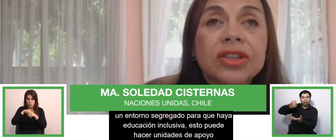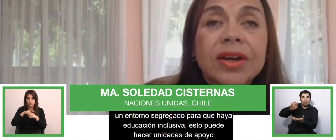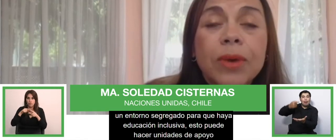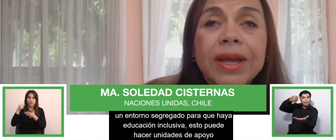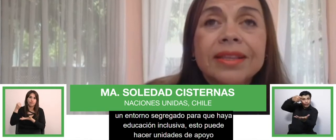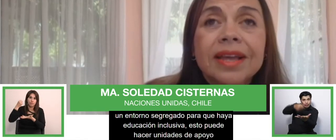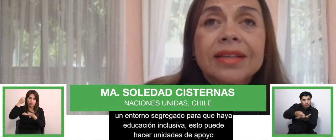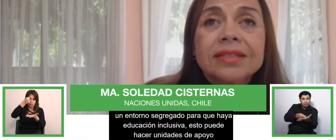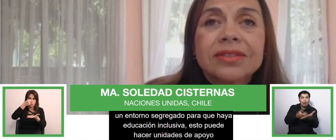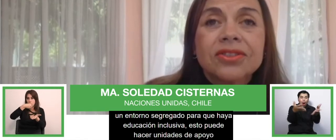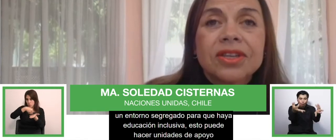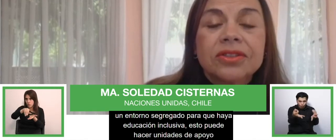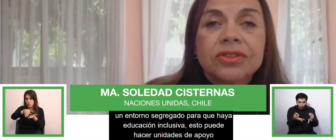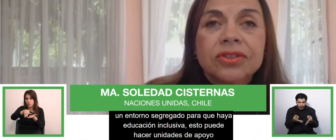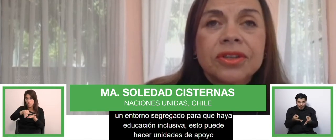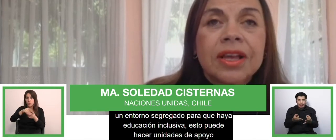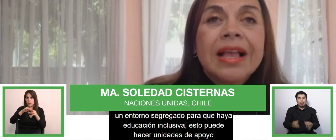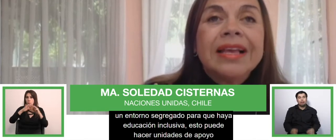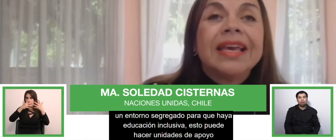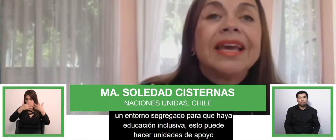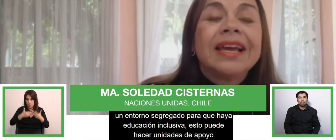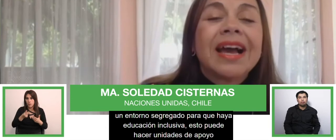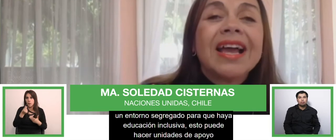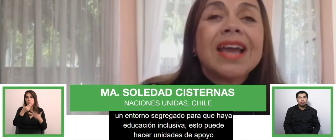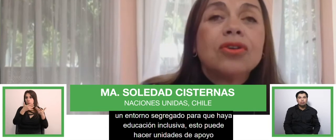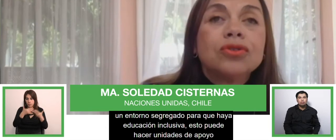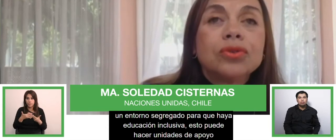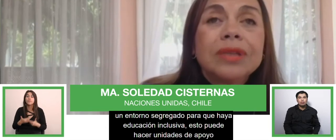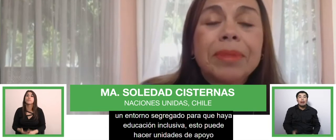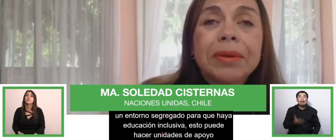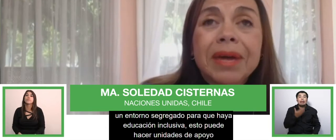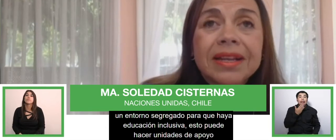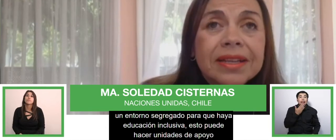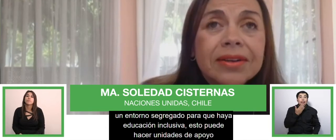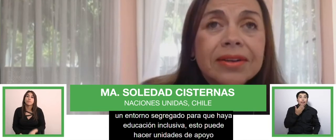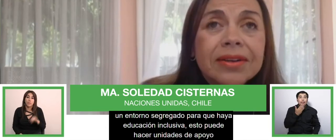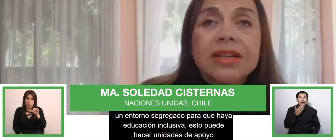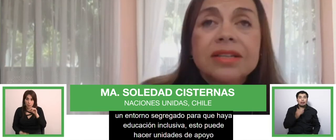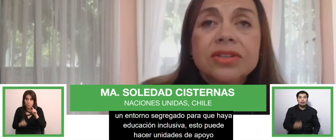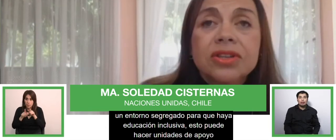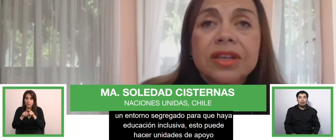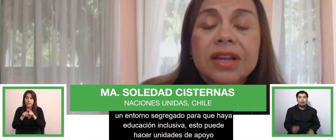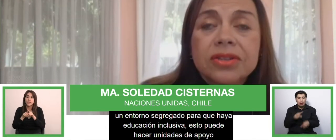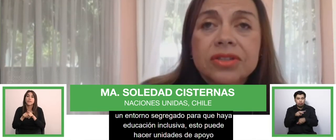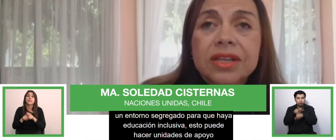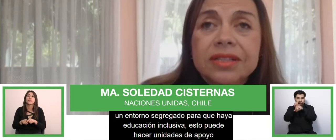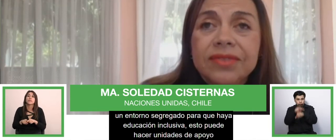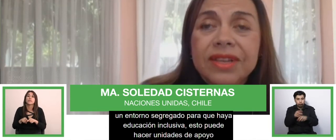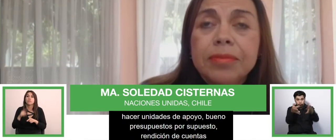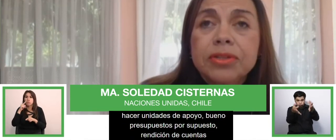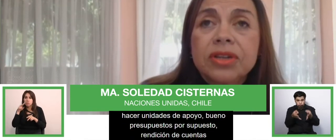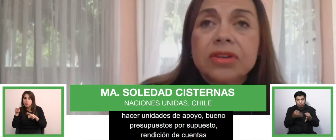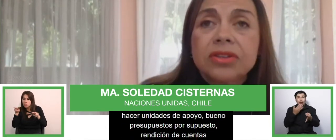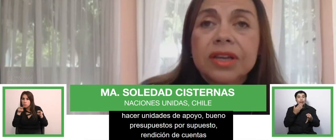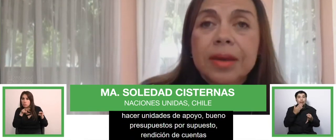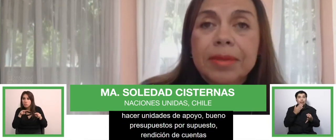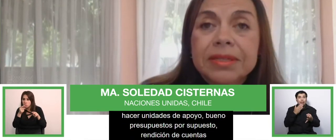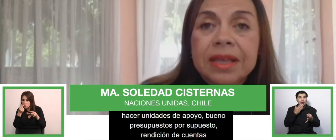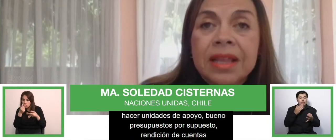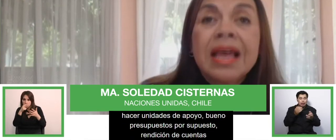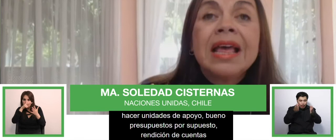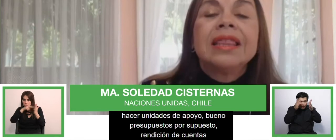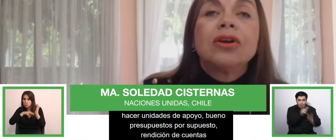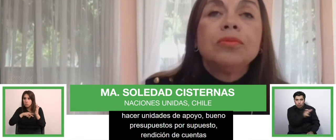rendición de cuentas, ¿no es cierto?, que haya consulta permanente con las organizaciones de la sociedad civil de personas con